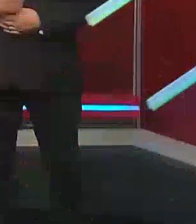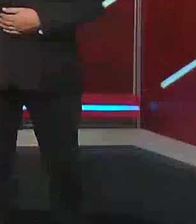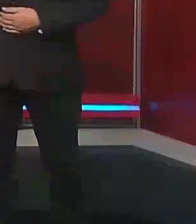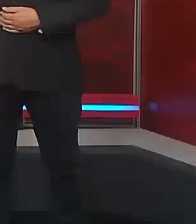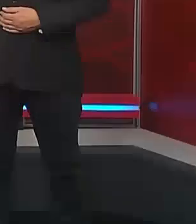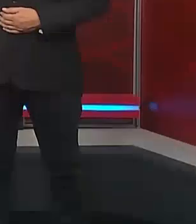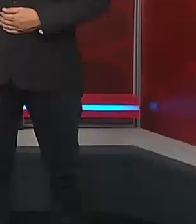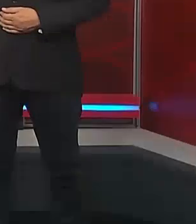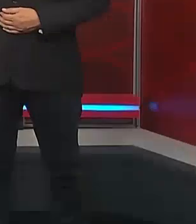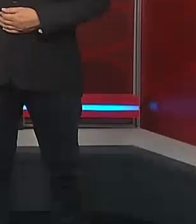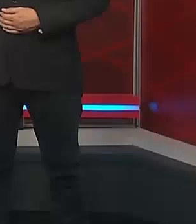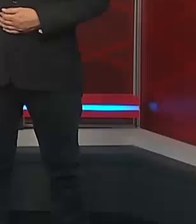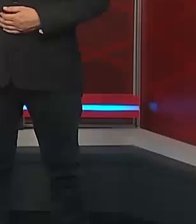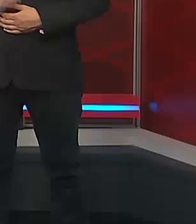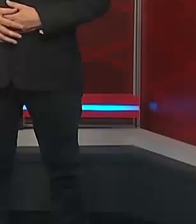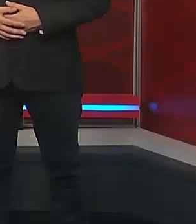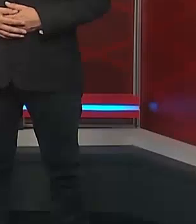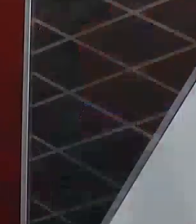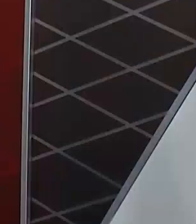Hombre.